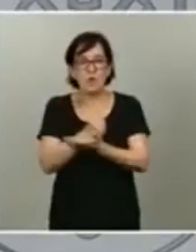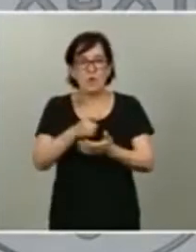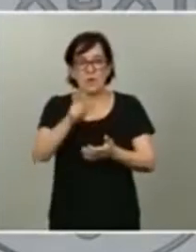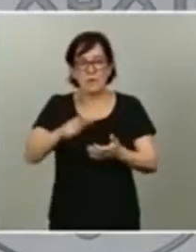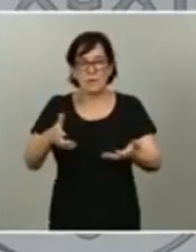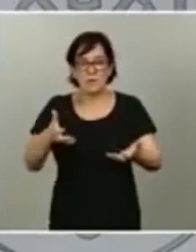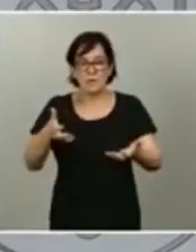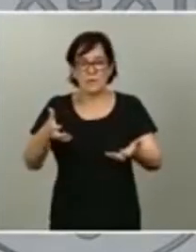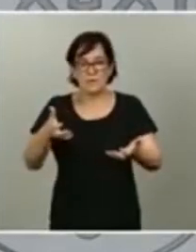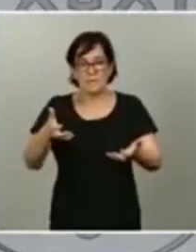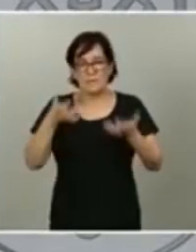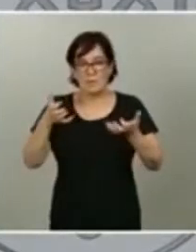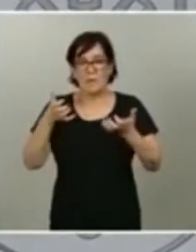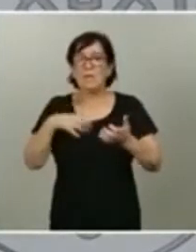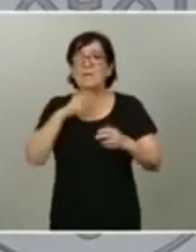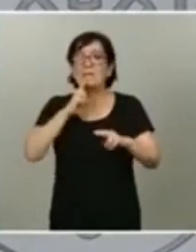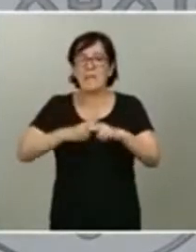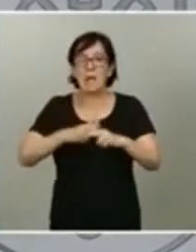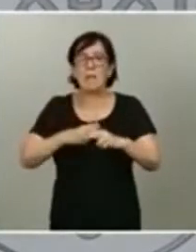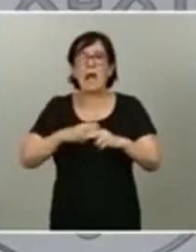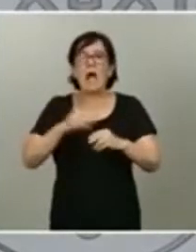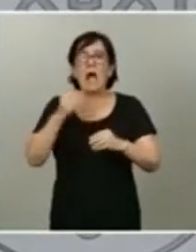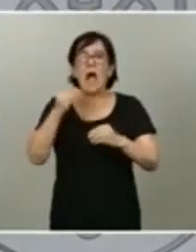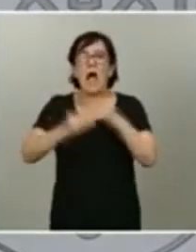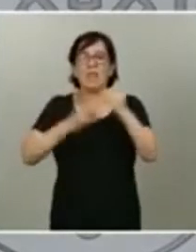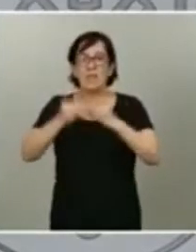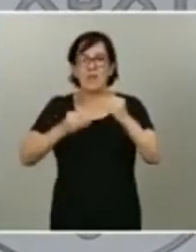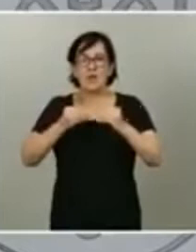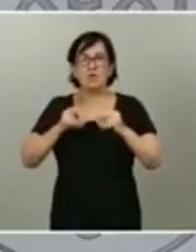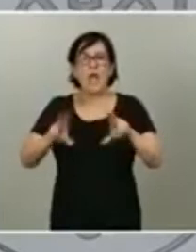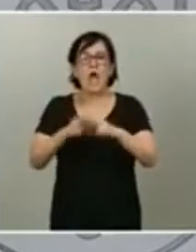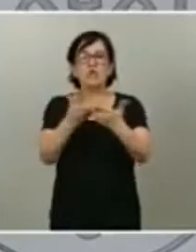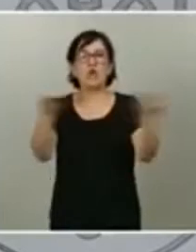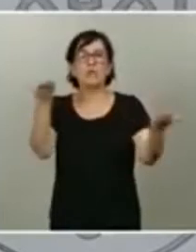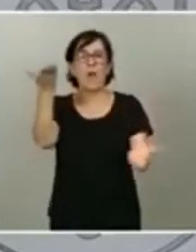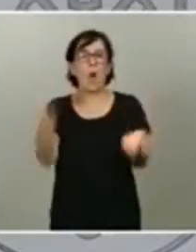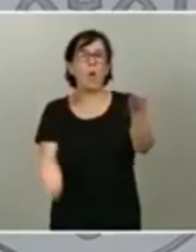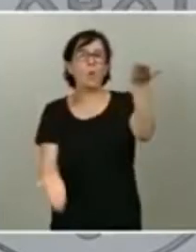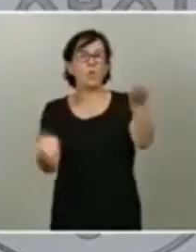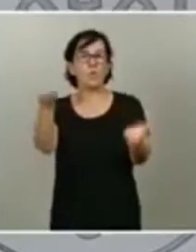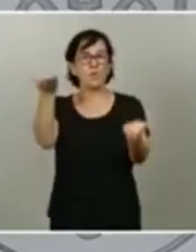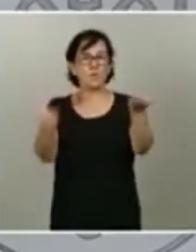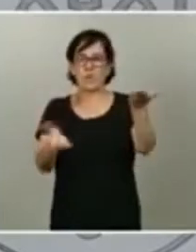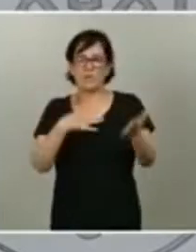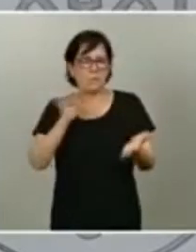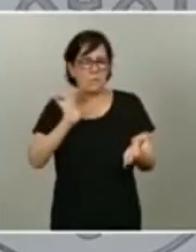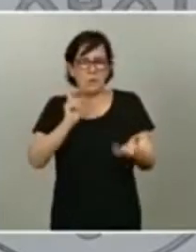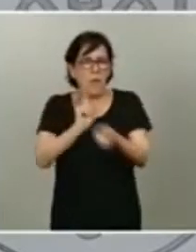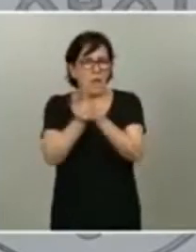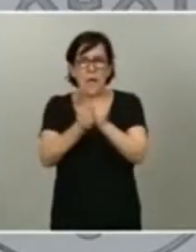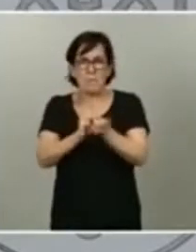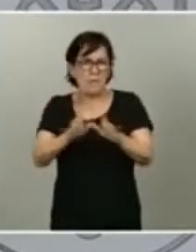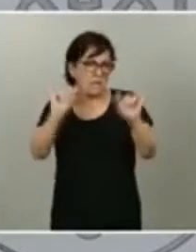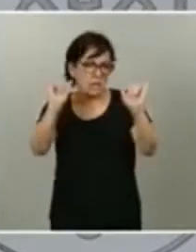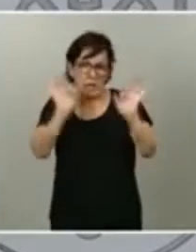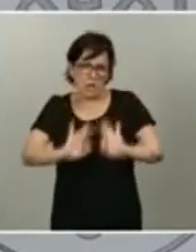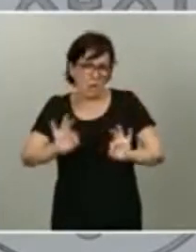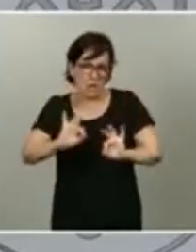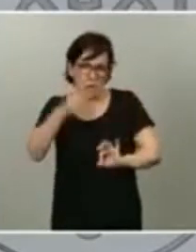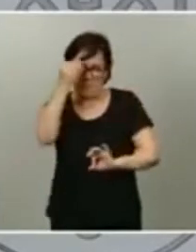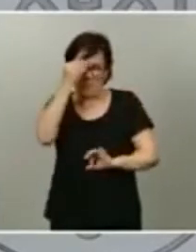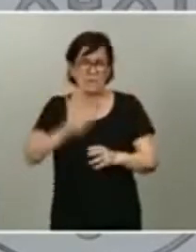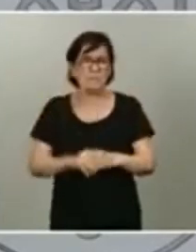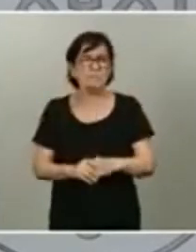una sociedad justa. Ninguna perspectiva de cambiar ningún elemento en esta materia. Respecto a la